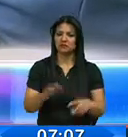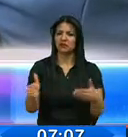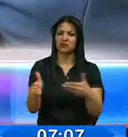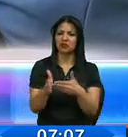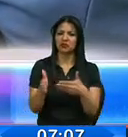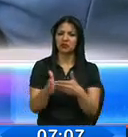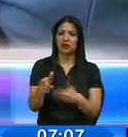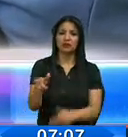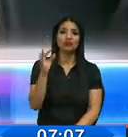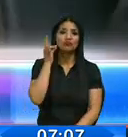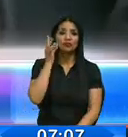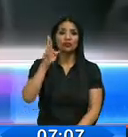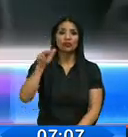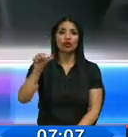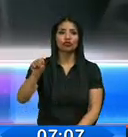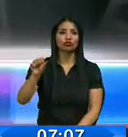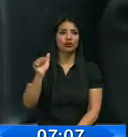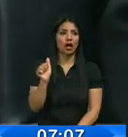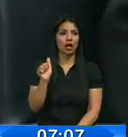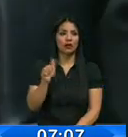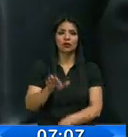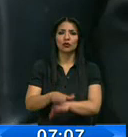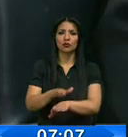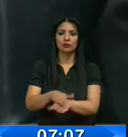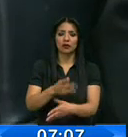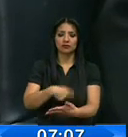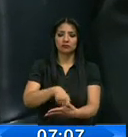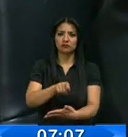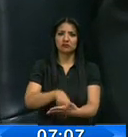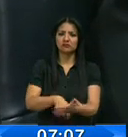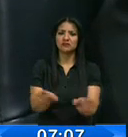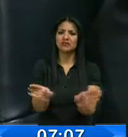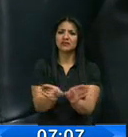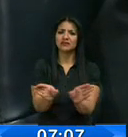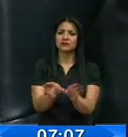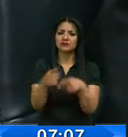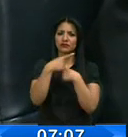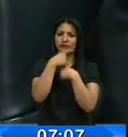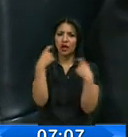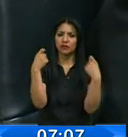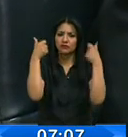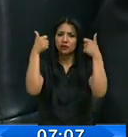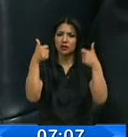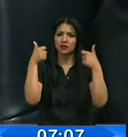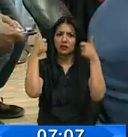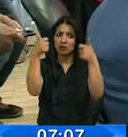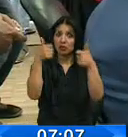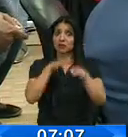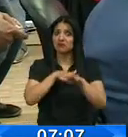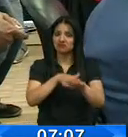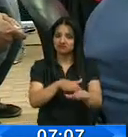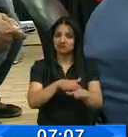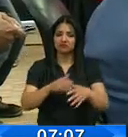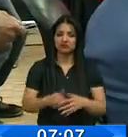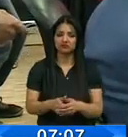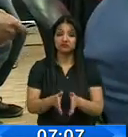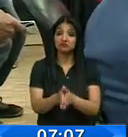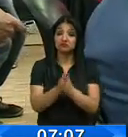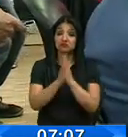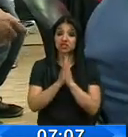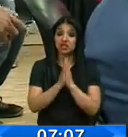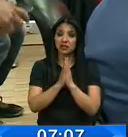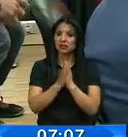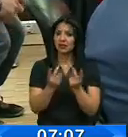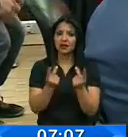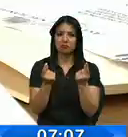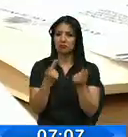contra de Rosa Chalá, a quien acusan de haber falsificado certificados que avalaron su candidatura al Consejo. Este pedido será analizado de